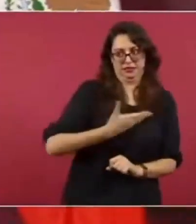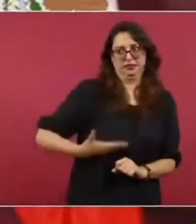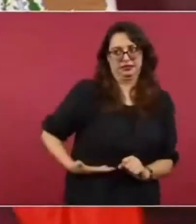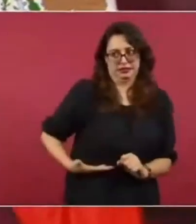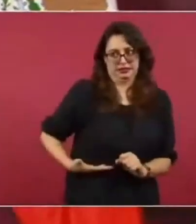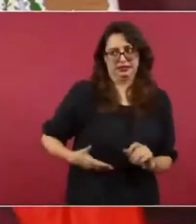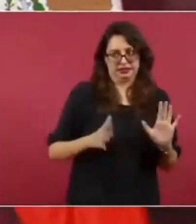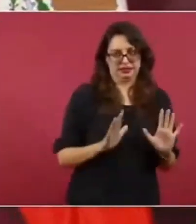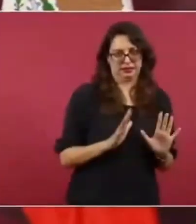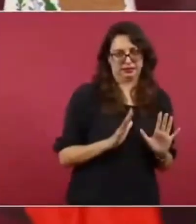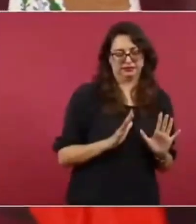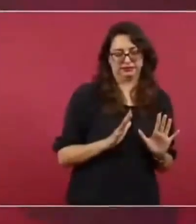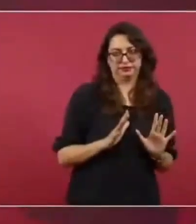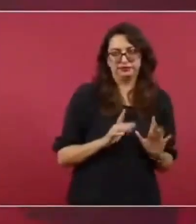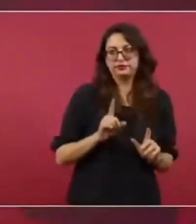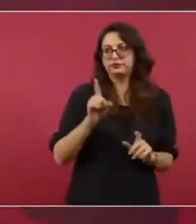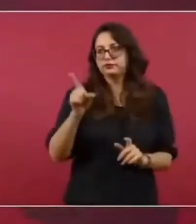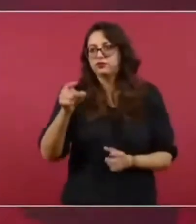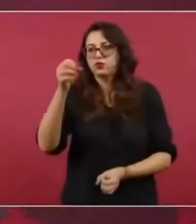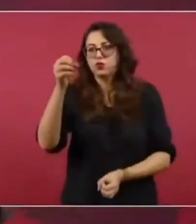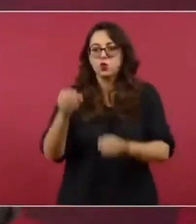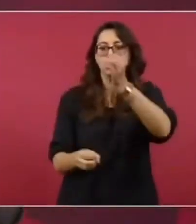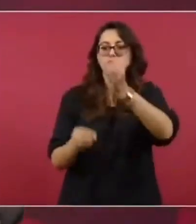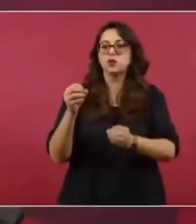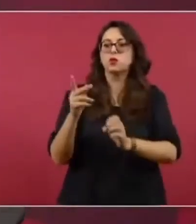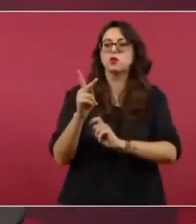fueron espacios en el Poder Judicial